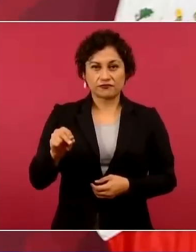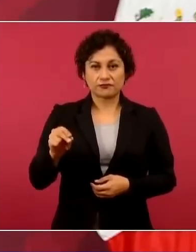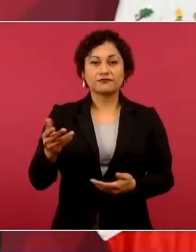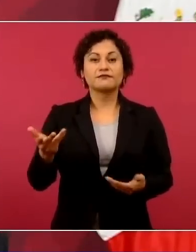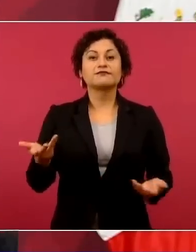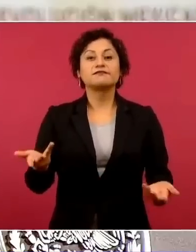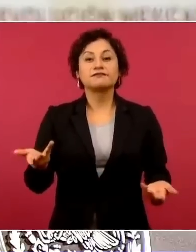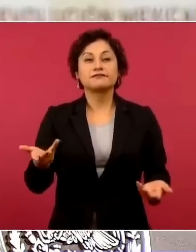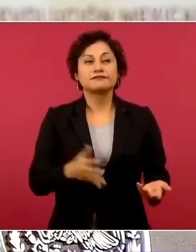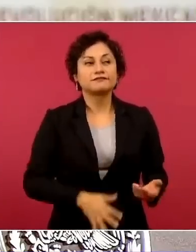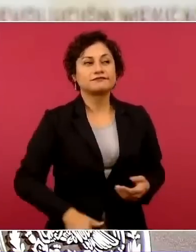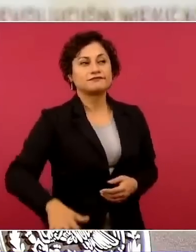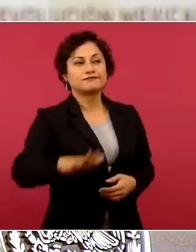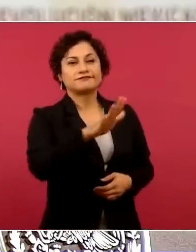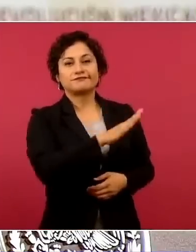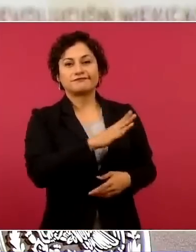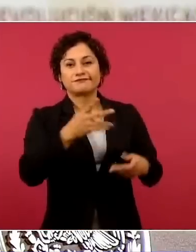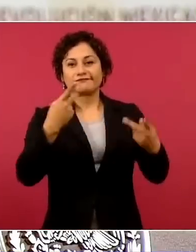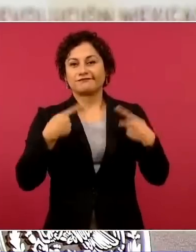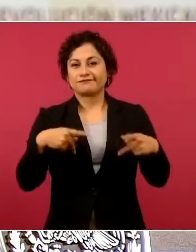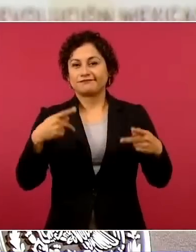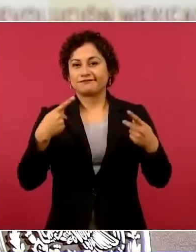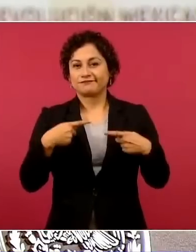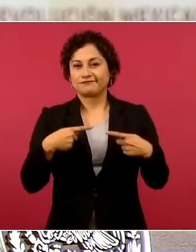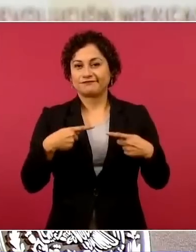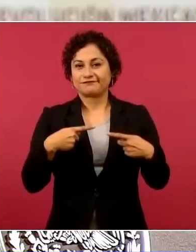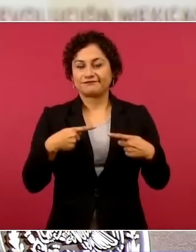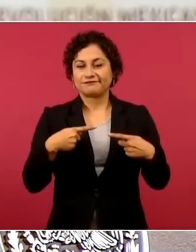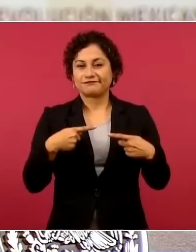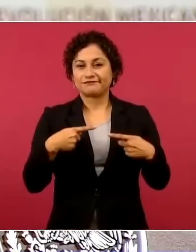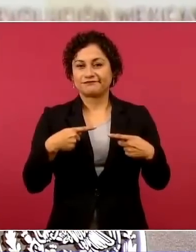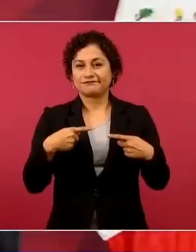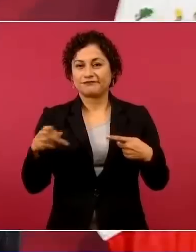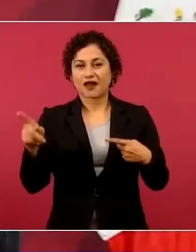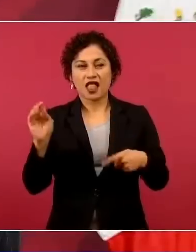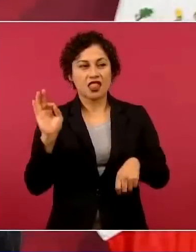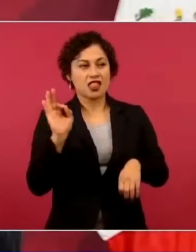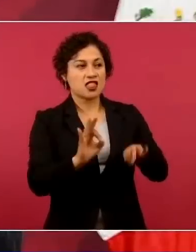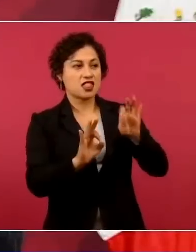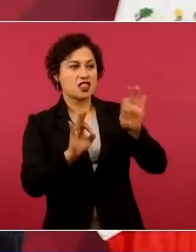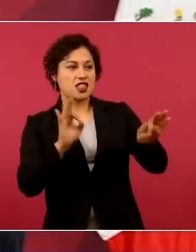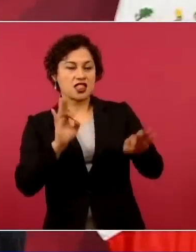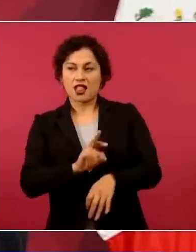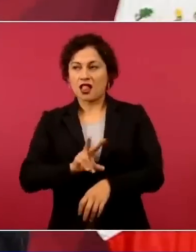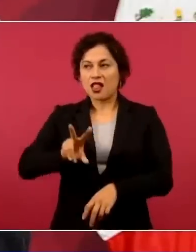excepcional.